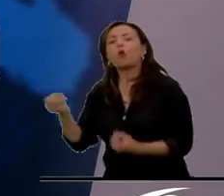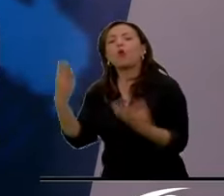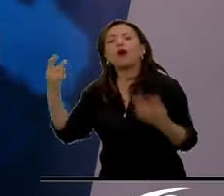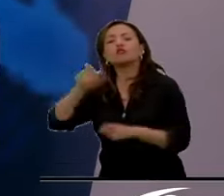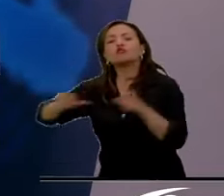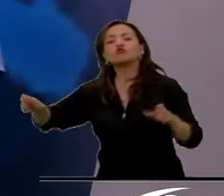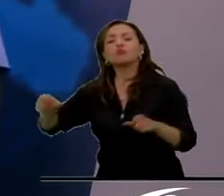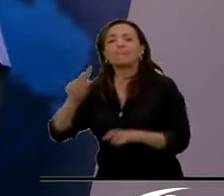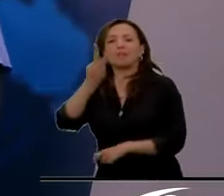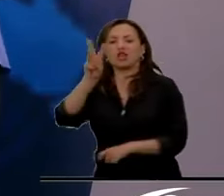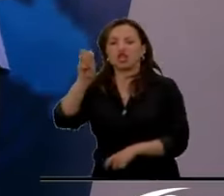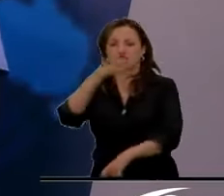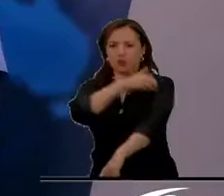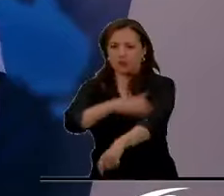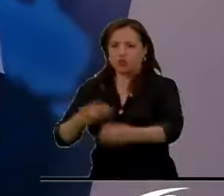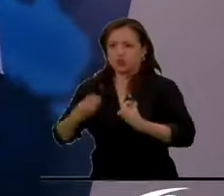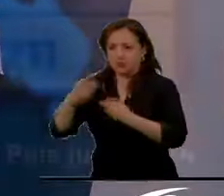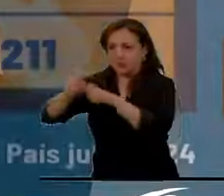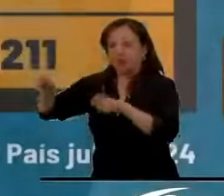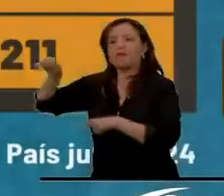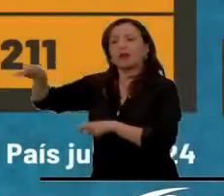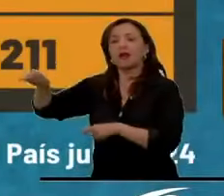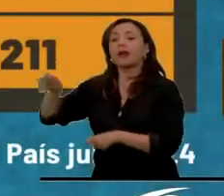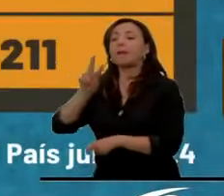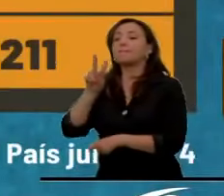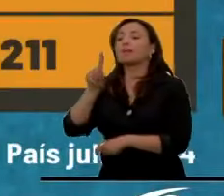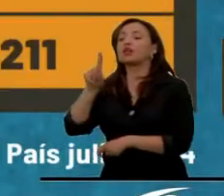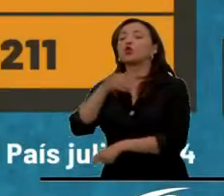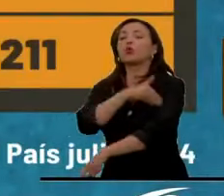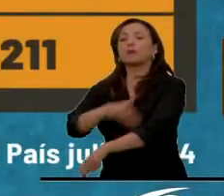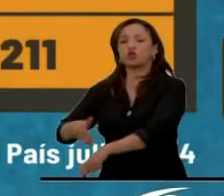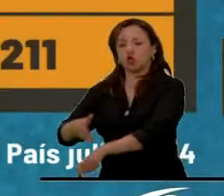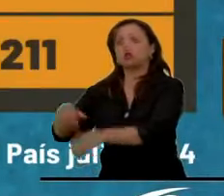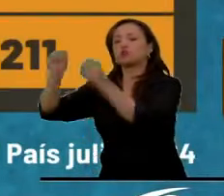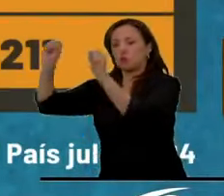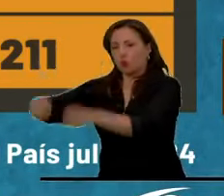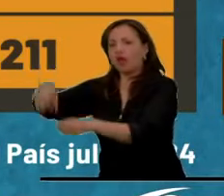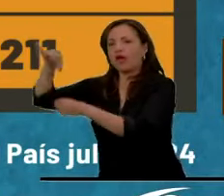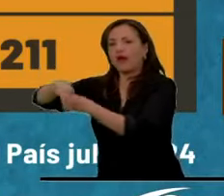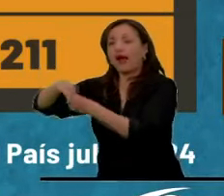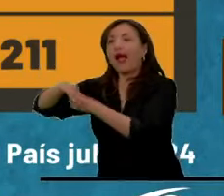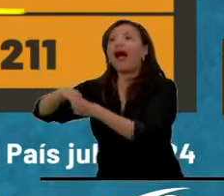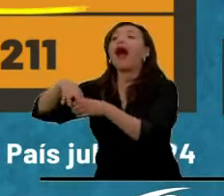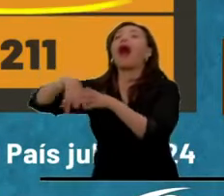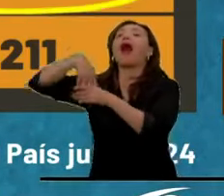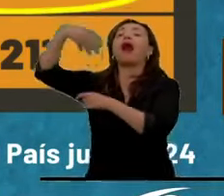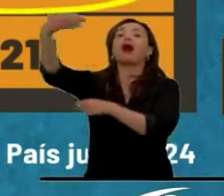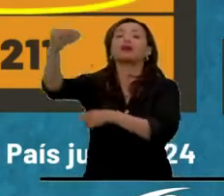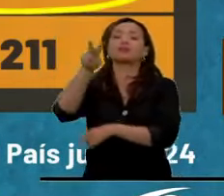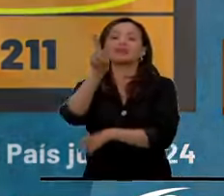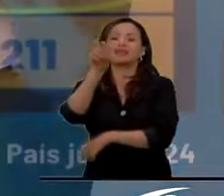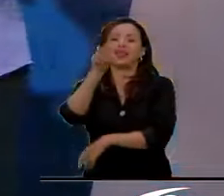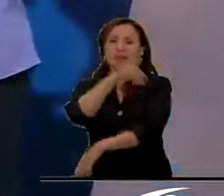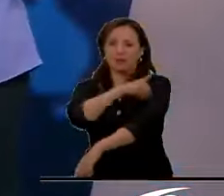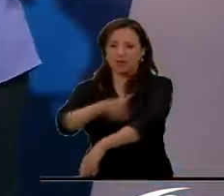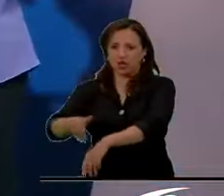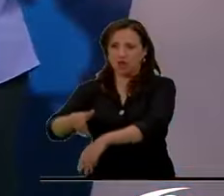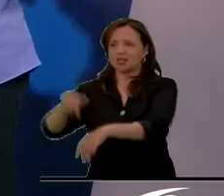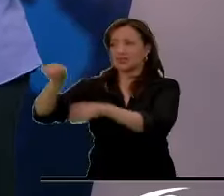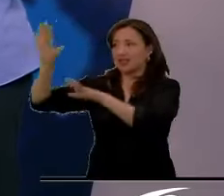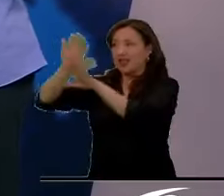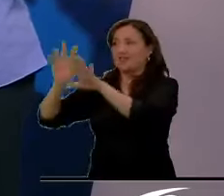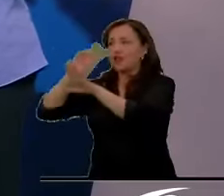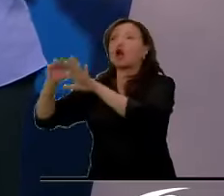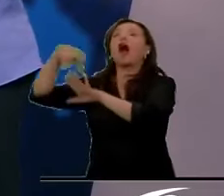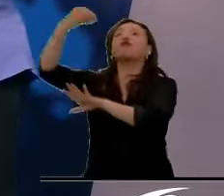de habitantes, 21 millones están habilitados para votar por fuera. Hay 7 millones y de esos